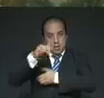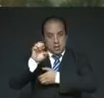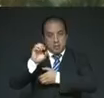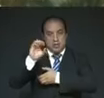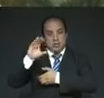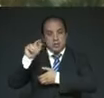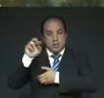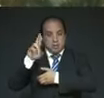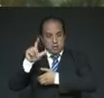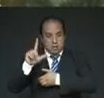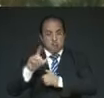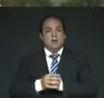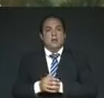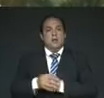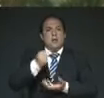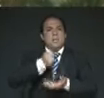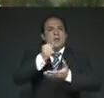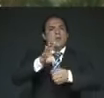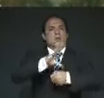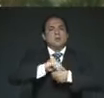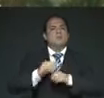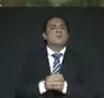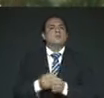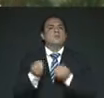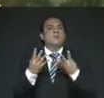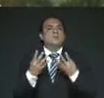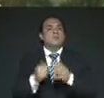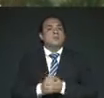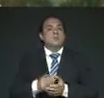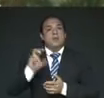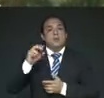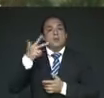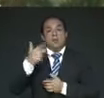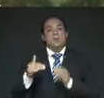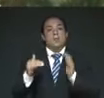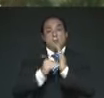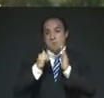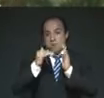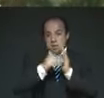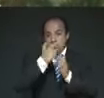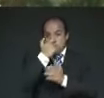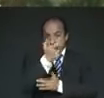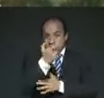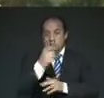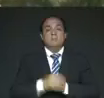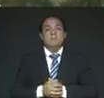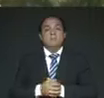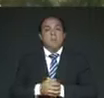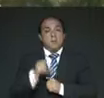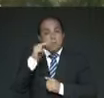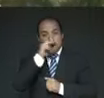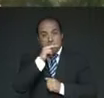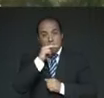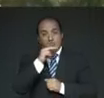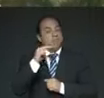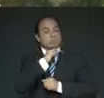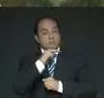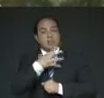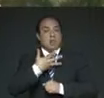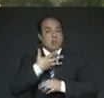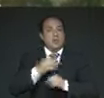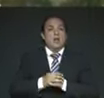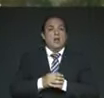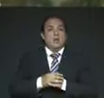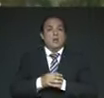inversión total en este tramo son alrededor de 38 millones de pesos. Pronto ya tendremos una gran avenida,